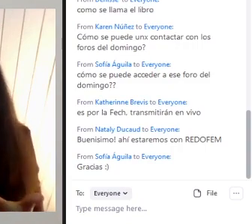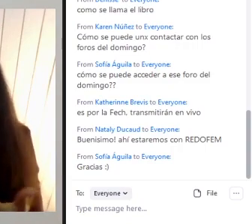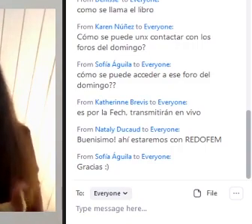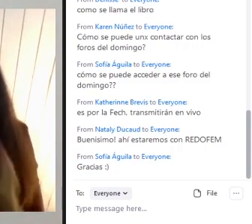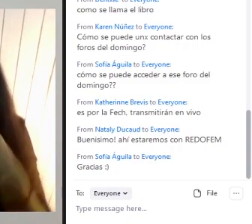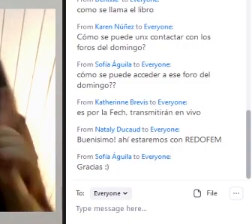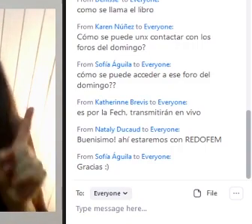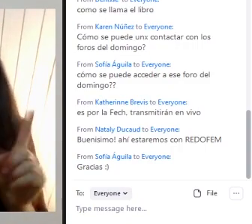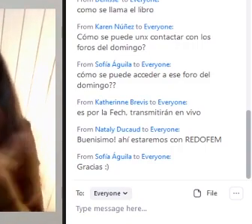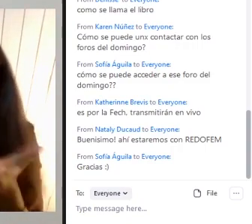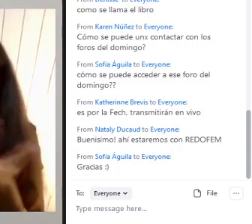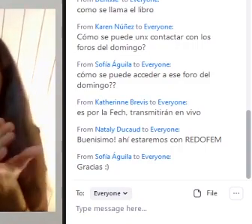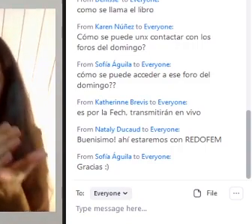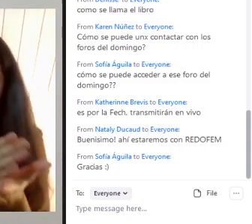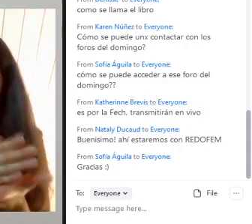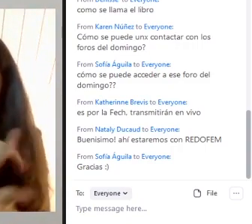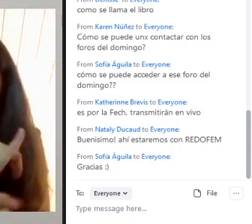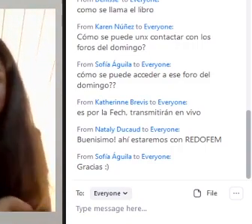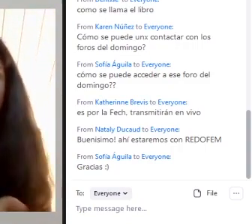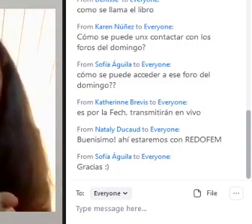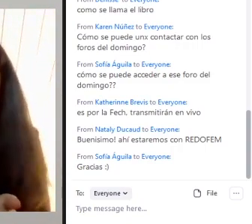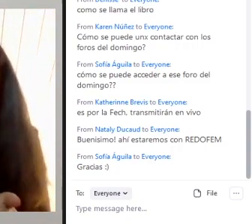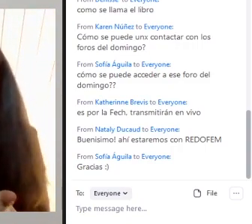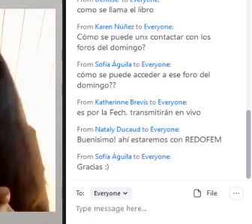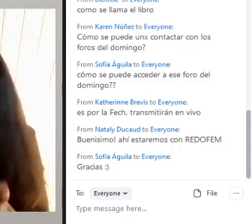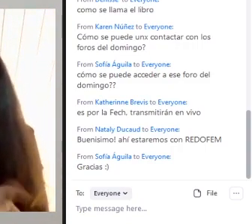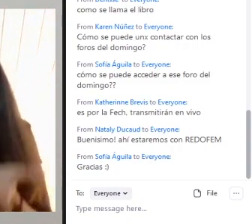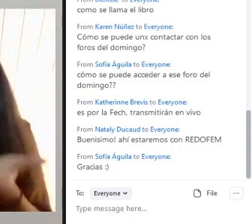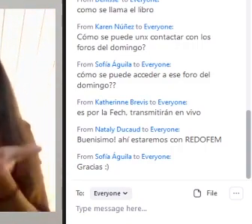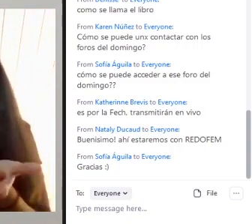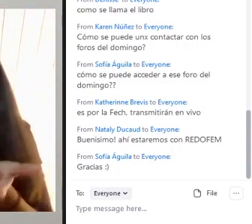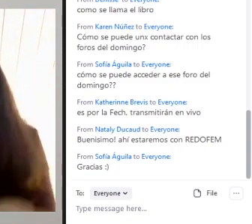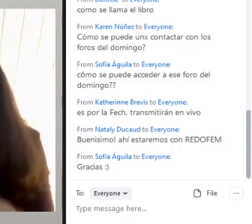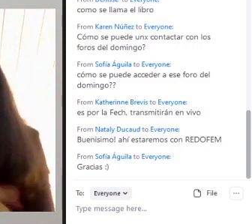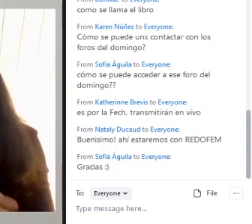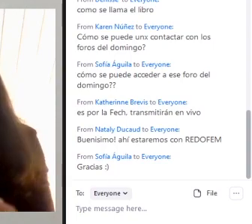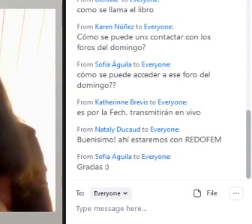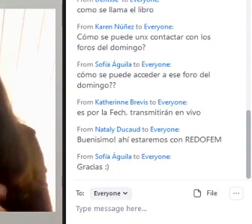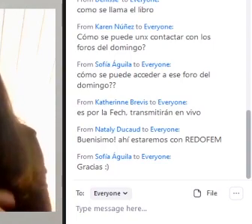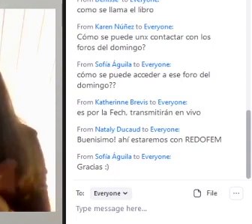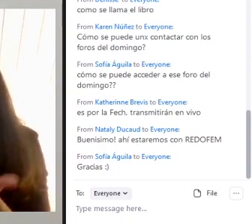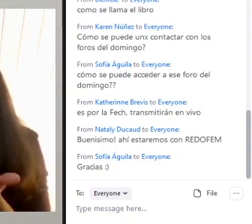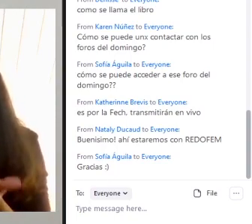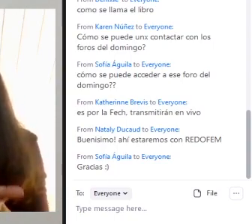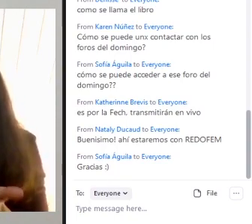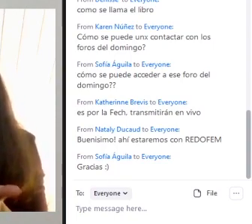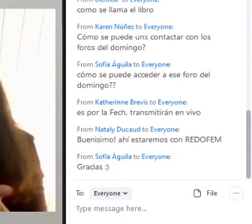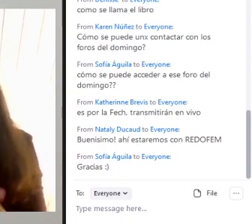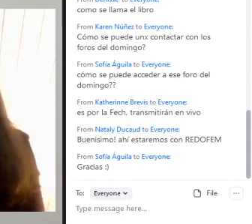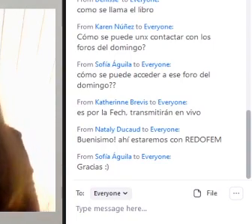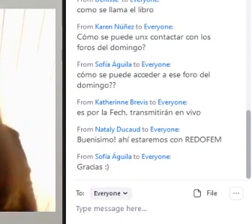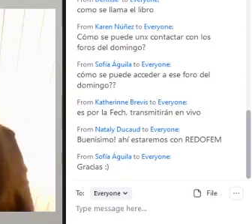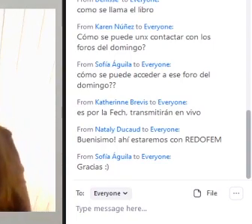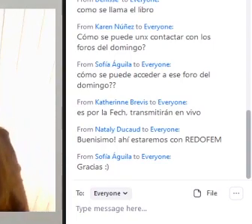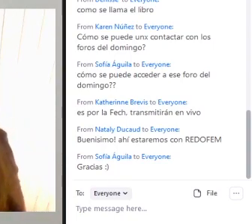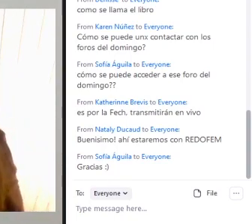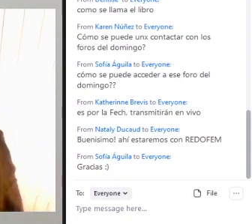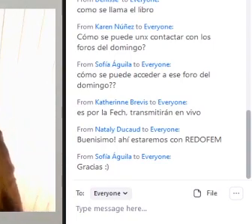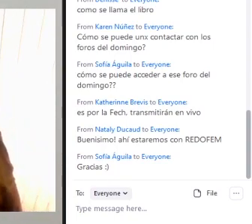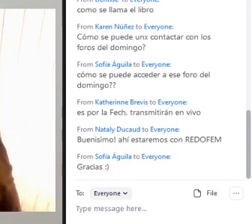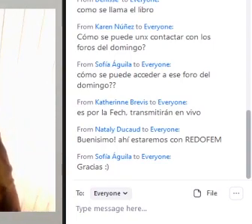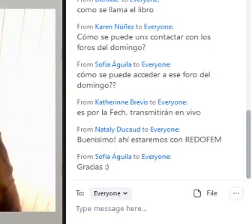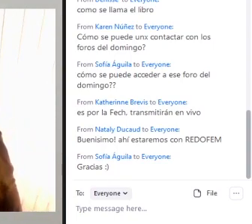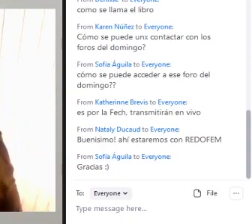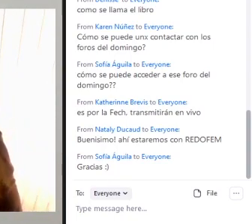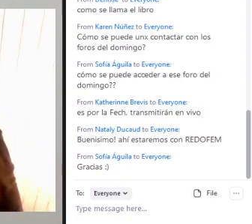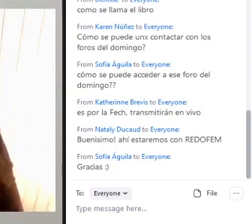Ha sido un lugar Desde su nacimiento De disciplinamiento Entonces hay algo De revolucionario también En proponer una educación Que no sea No